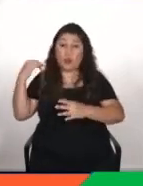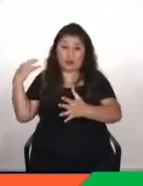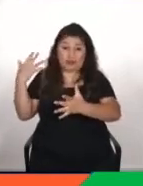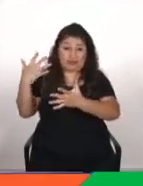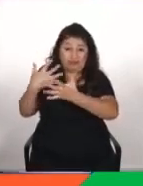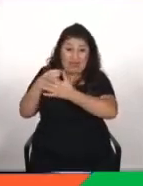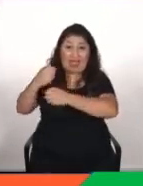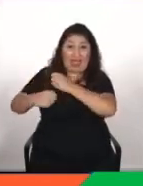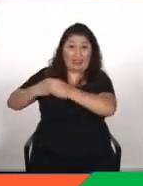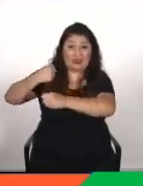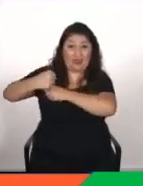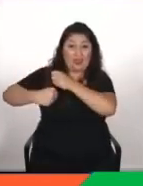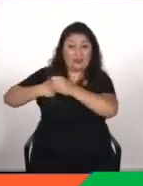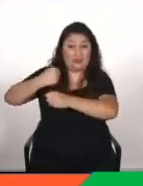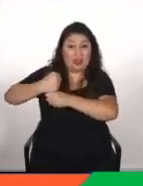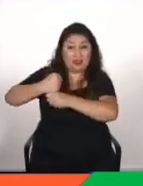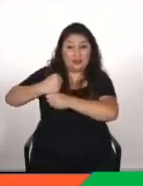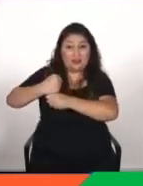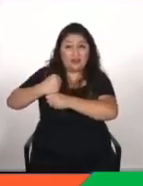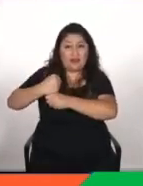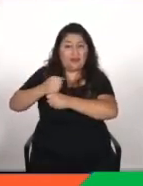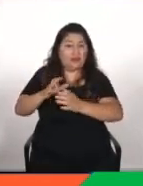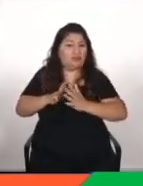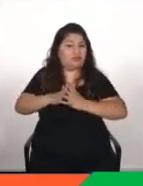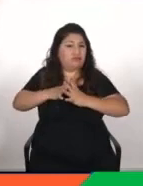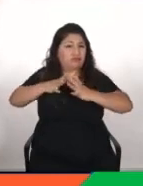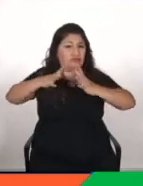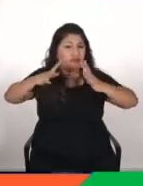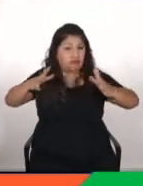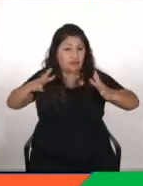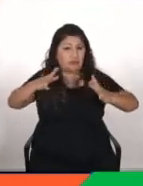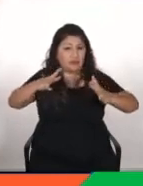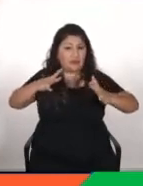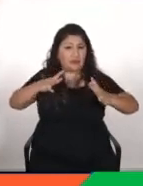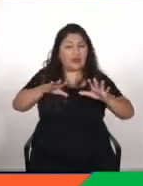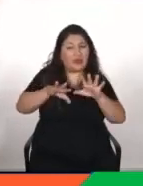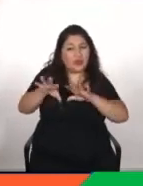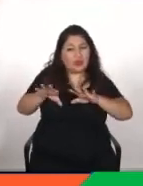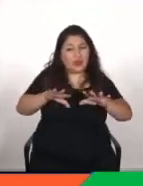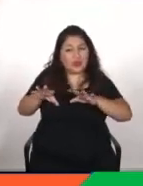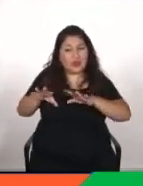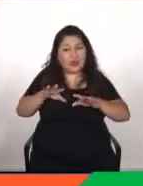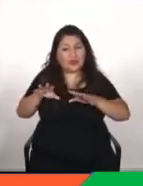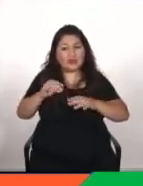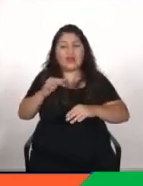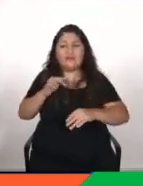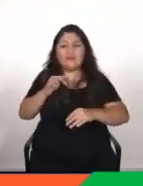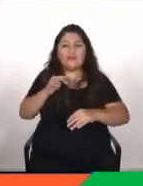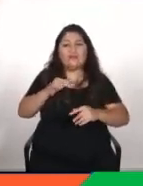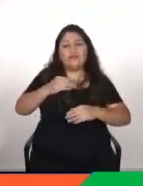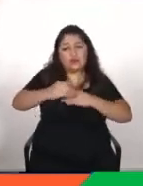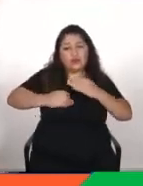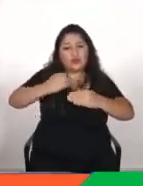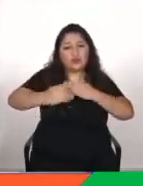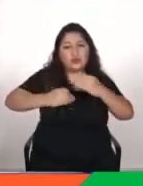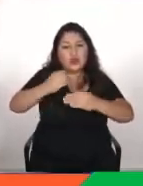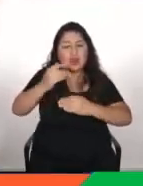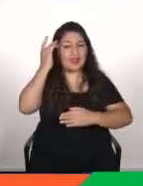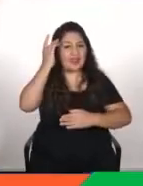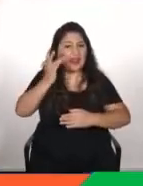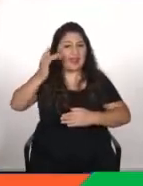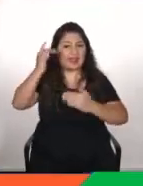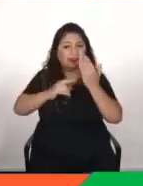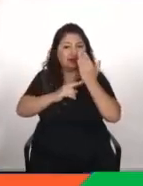habido una explosión de utilidades prácticas y que realmente podemos ver que funcionan de la inteligencia artificial que no son conceptos